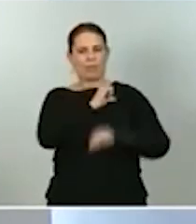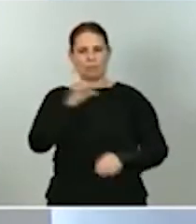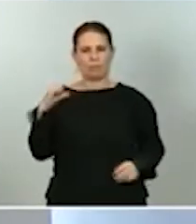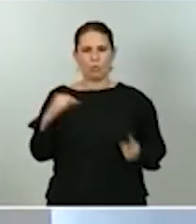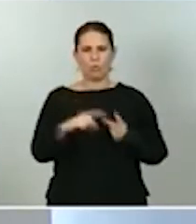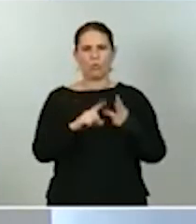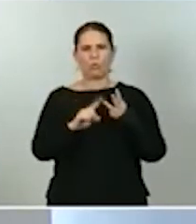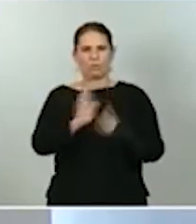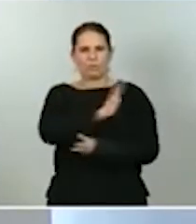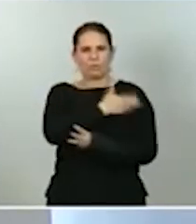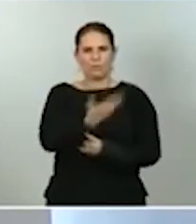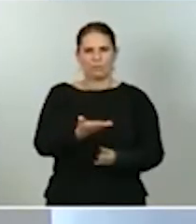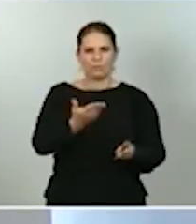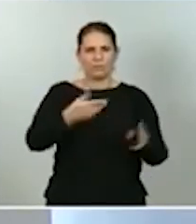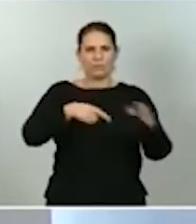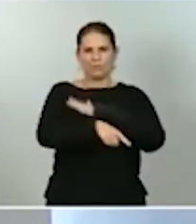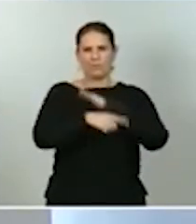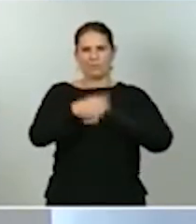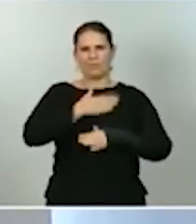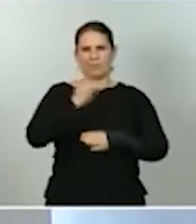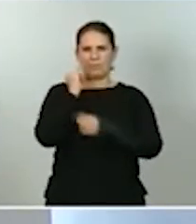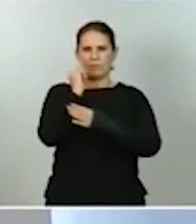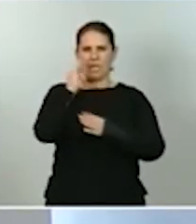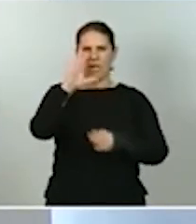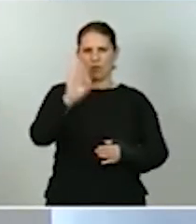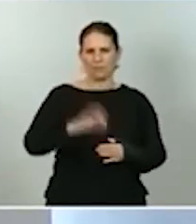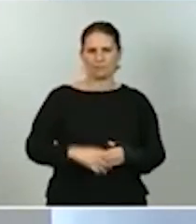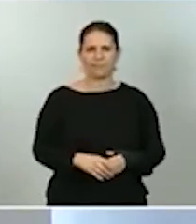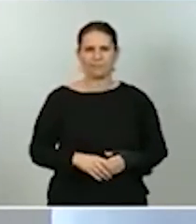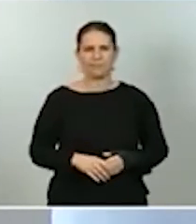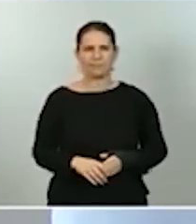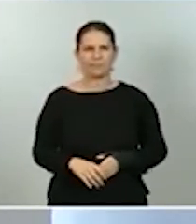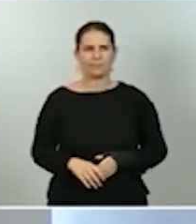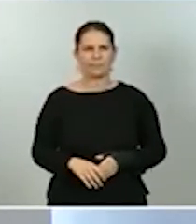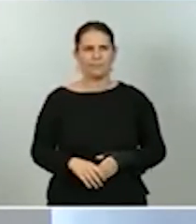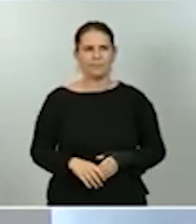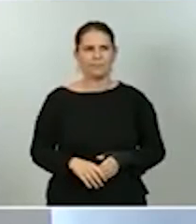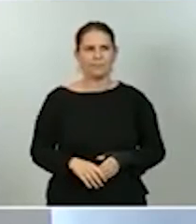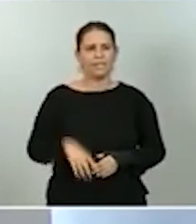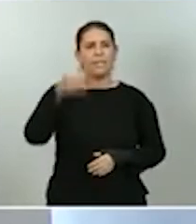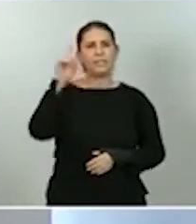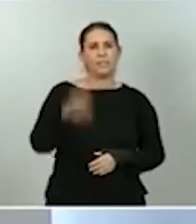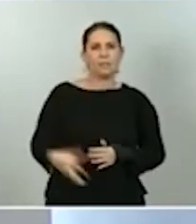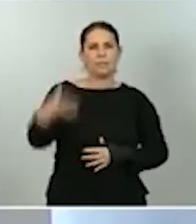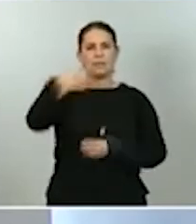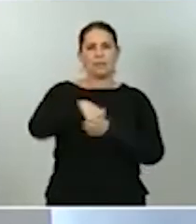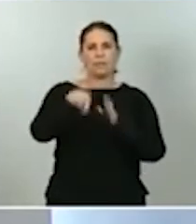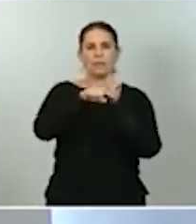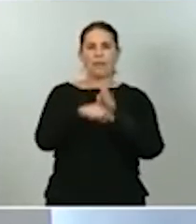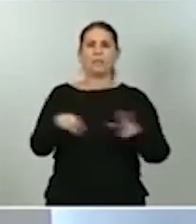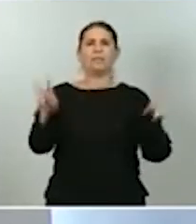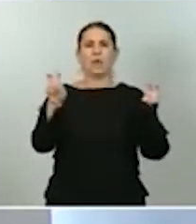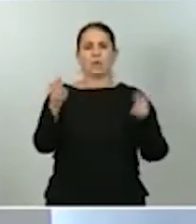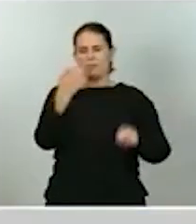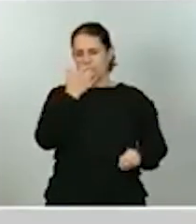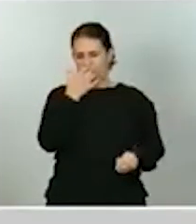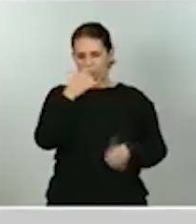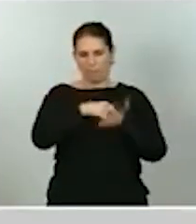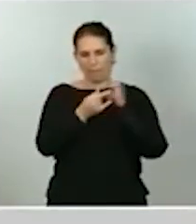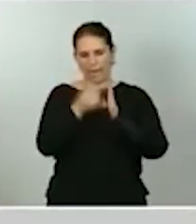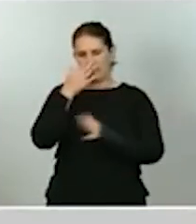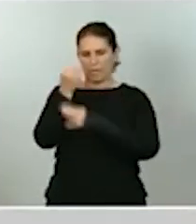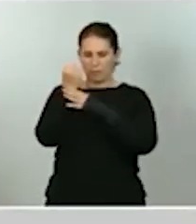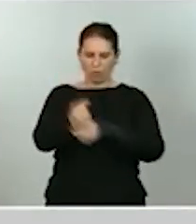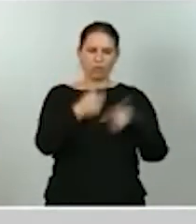gestionada a través del Instituto de Crédito Oficial. También se han introducido nuevas medidas, como los planes de apoyo sectoriales o el